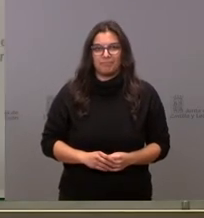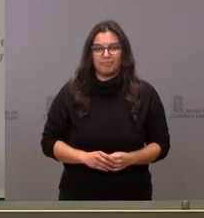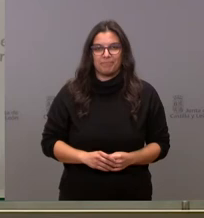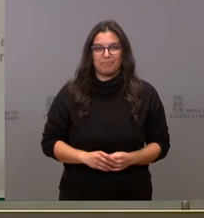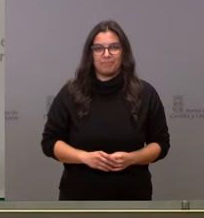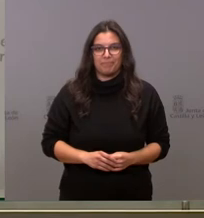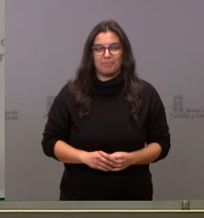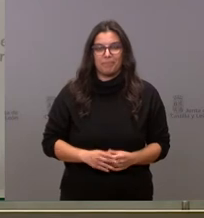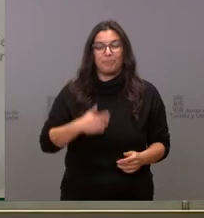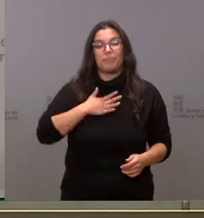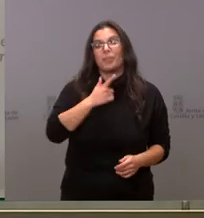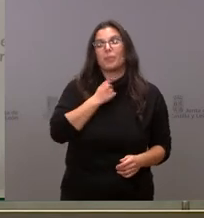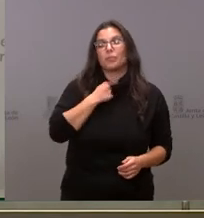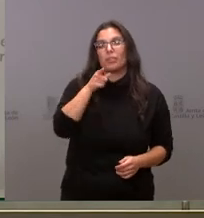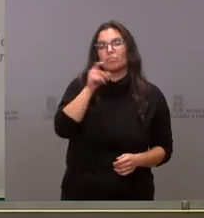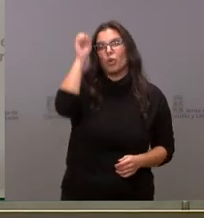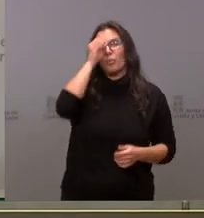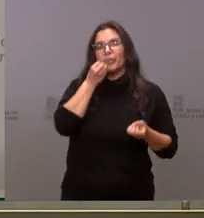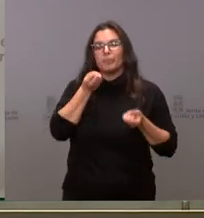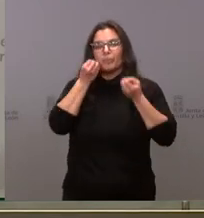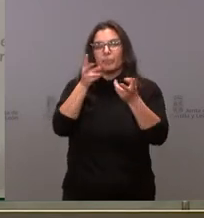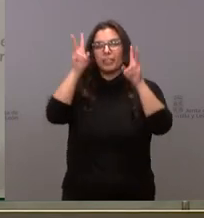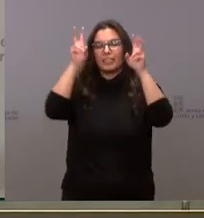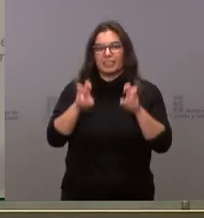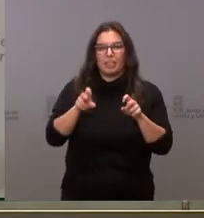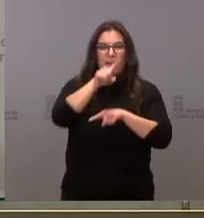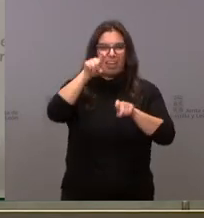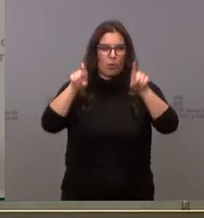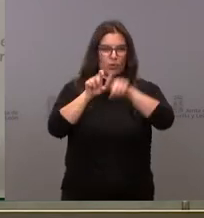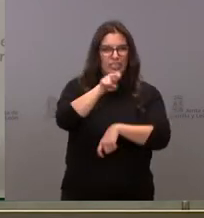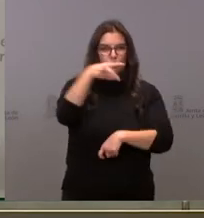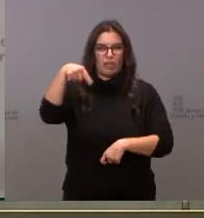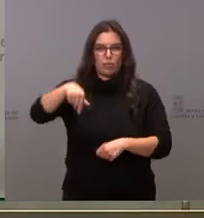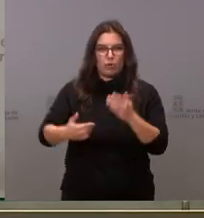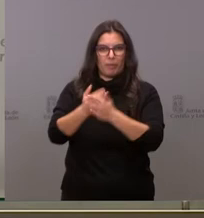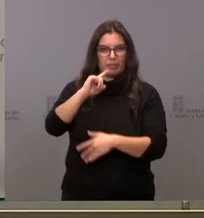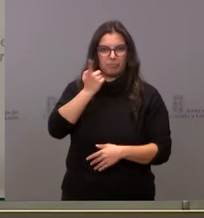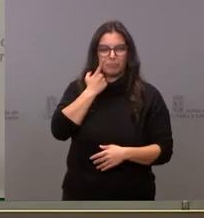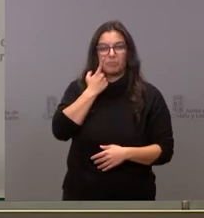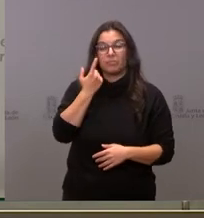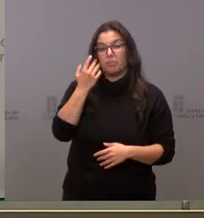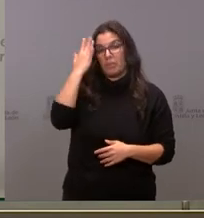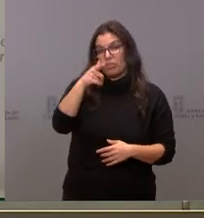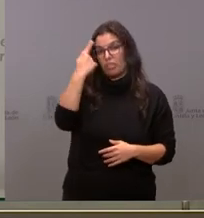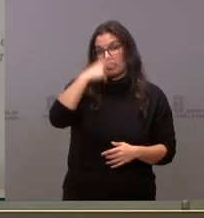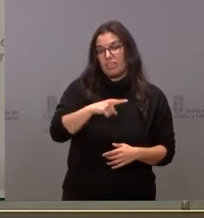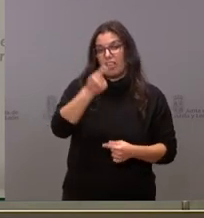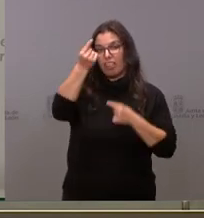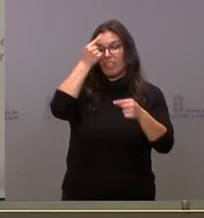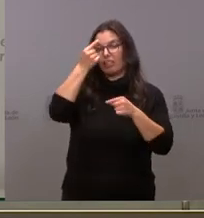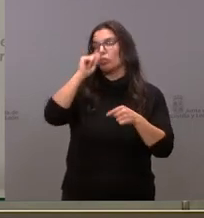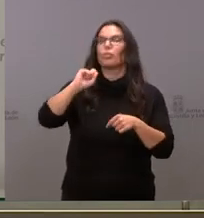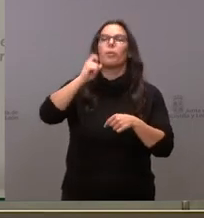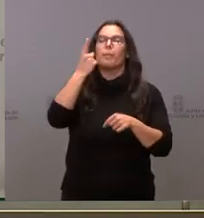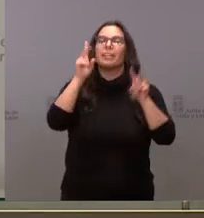me gustaría que hiciese una valoración sobre el sondeo de Metroscopia que se ha conocido esta mañana supongo que ya conoce los datos sobre todo